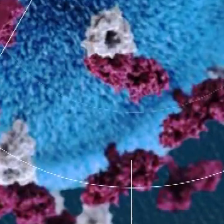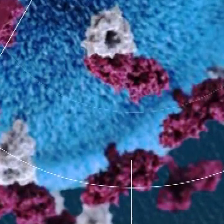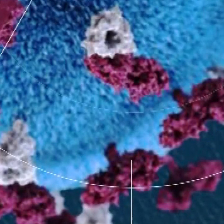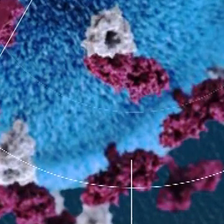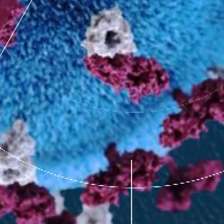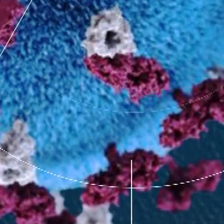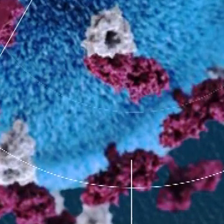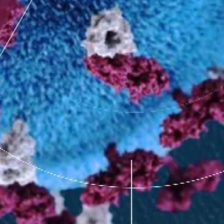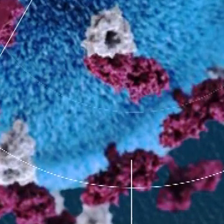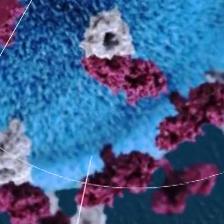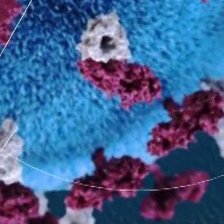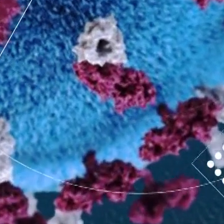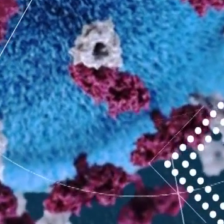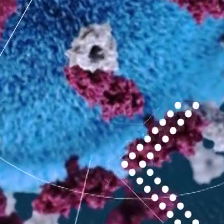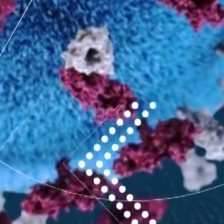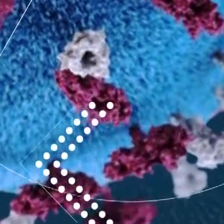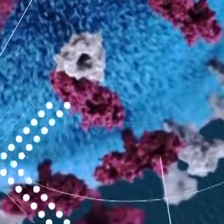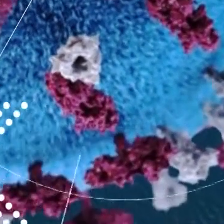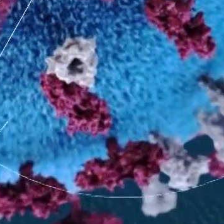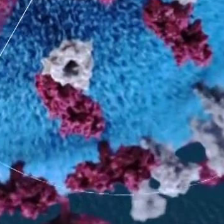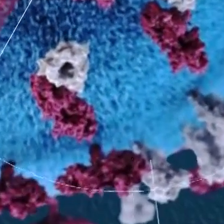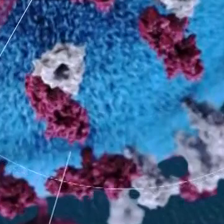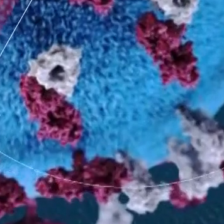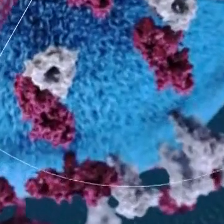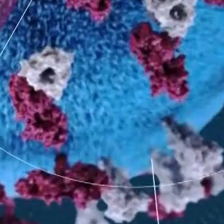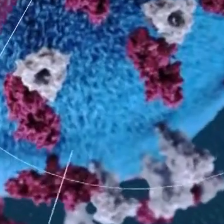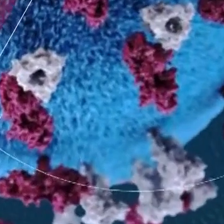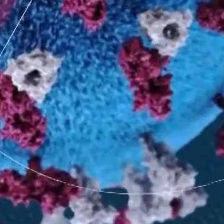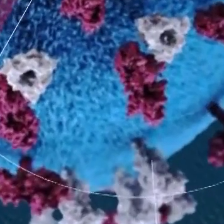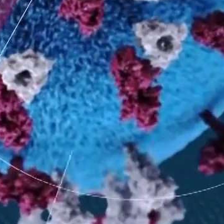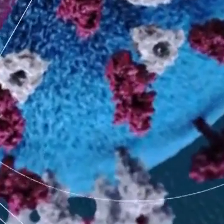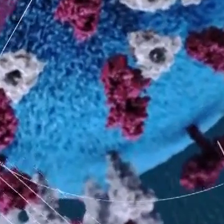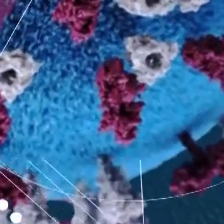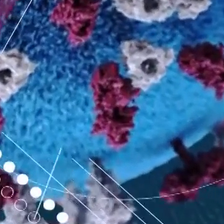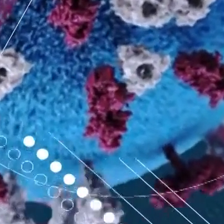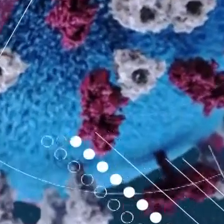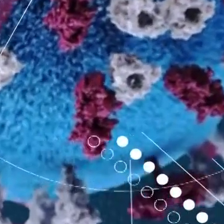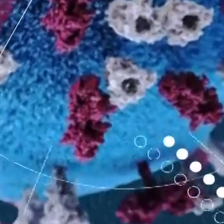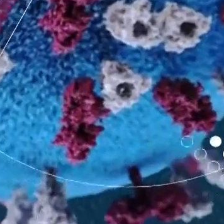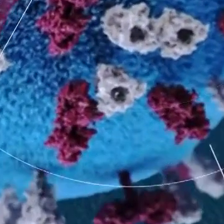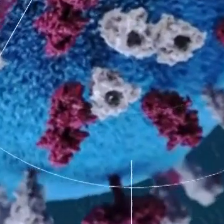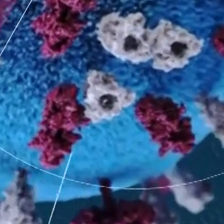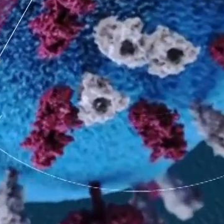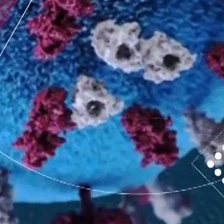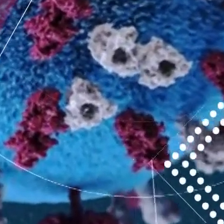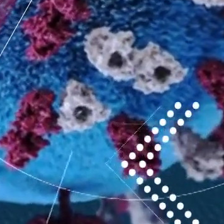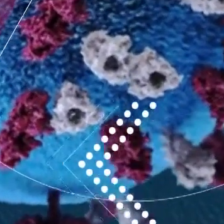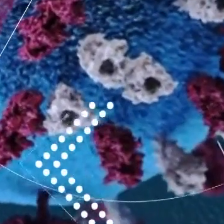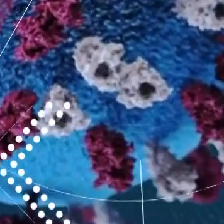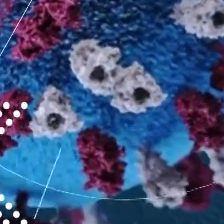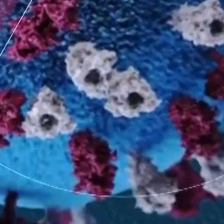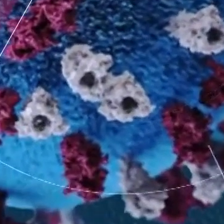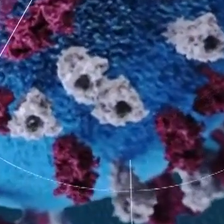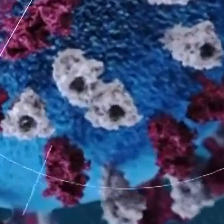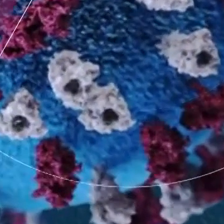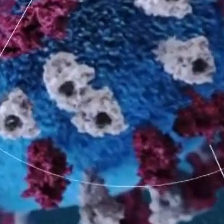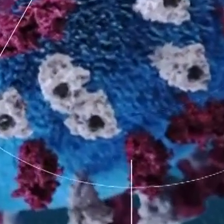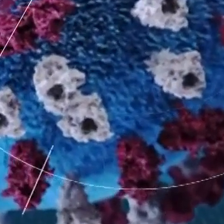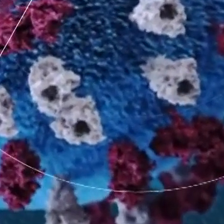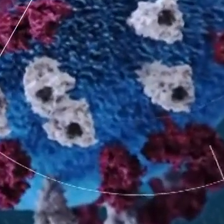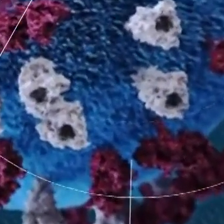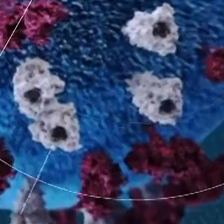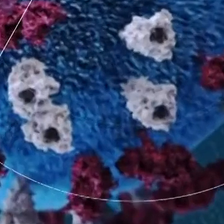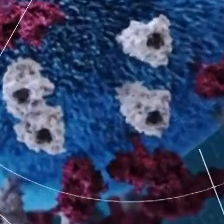Hoy vamos a recorrer los casos nuevos por Cantón que se dieron este viernes. En San José 33